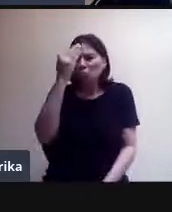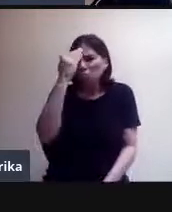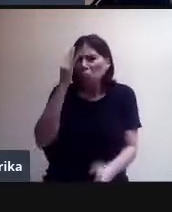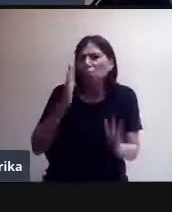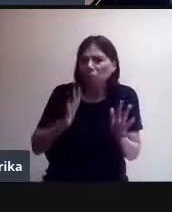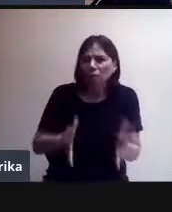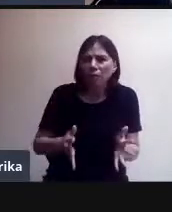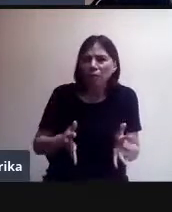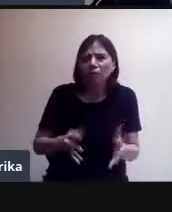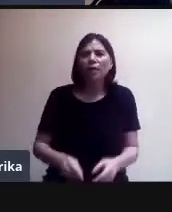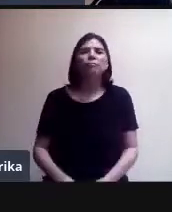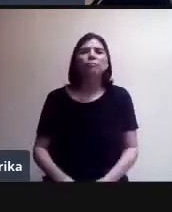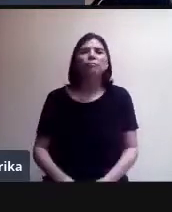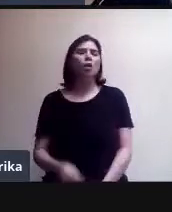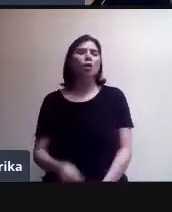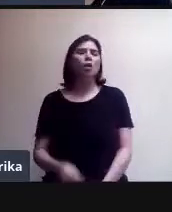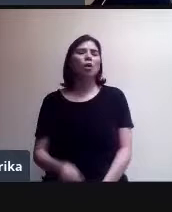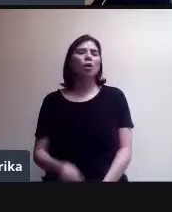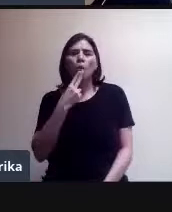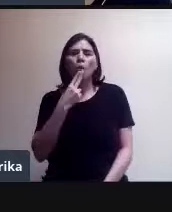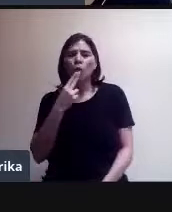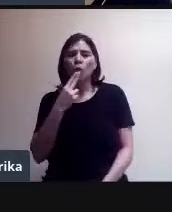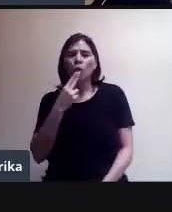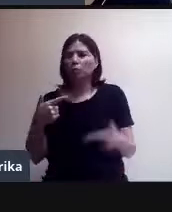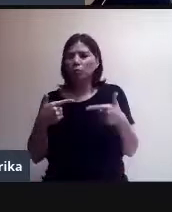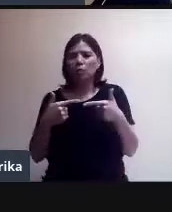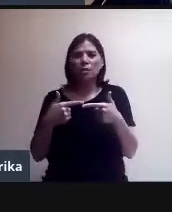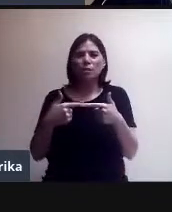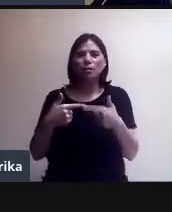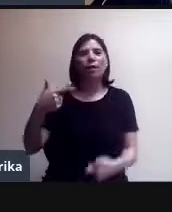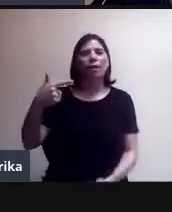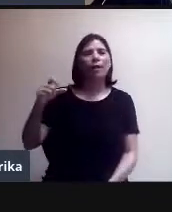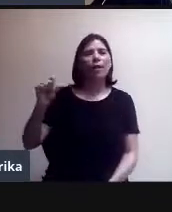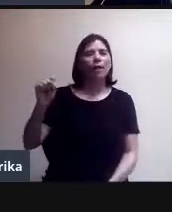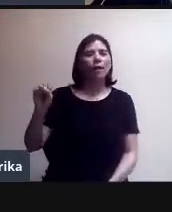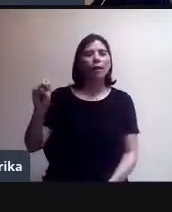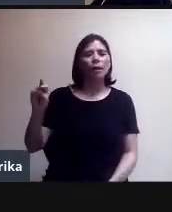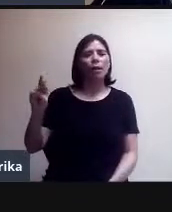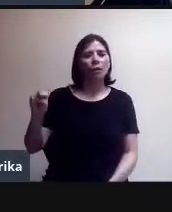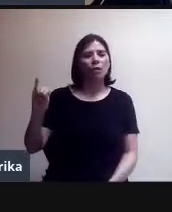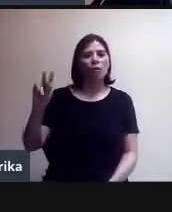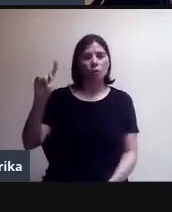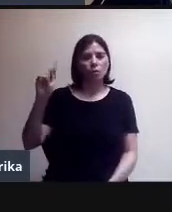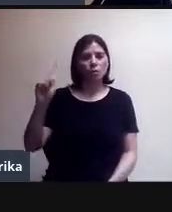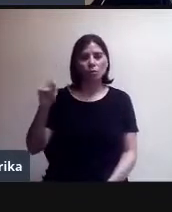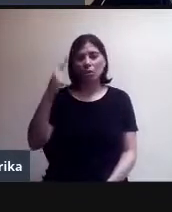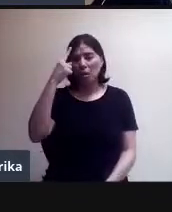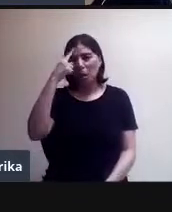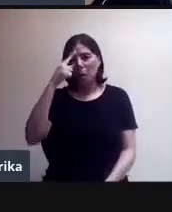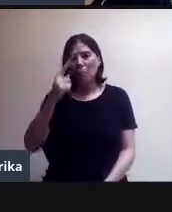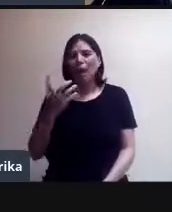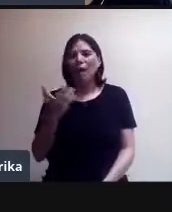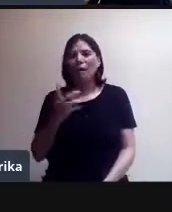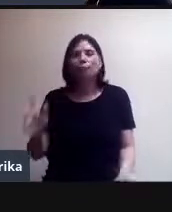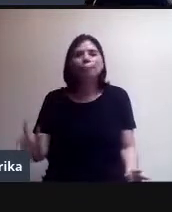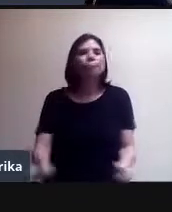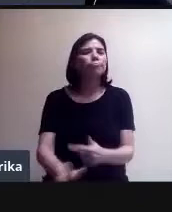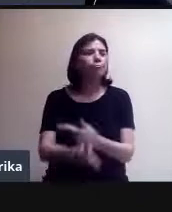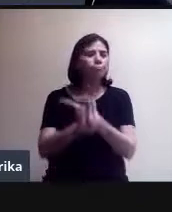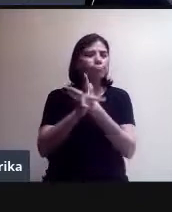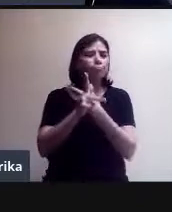es una herramienta de G Suite para hacer videollamadas. Esa es la función principal de esta